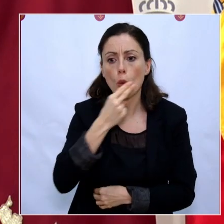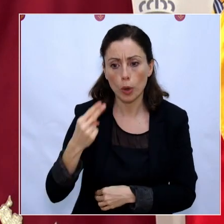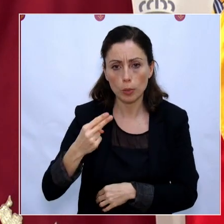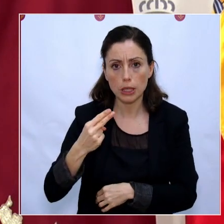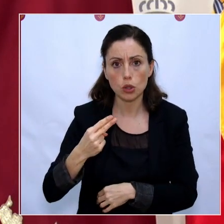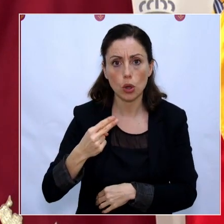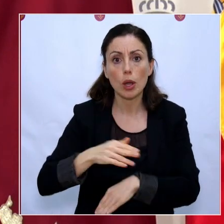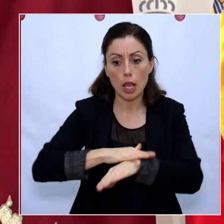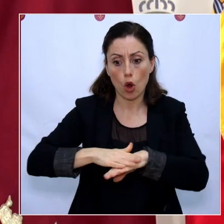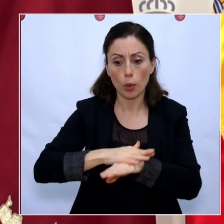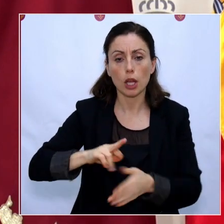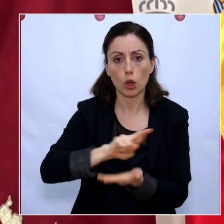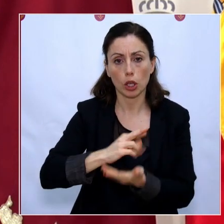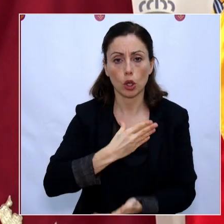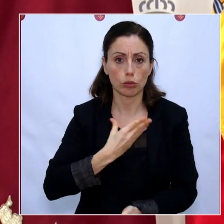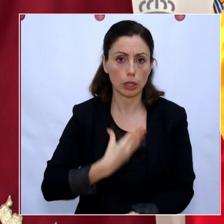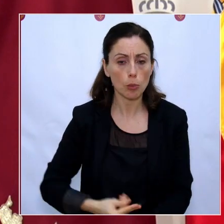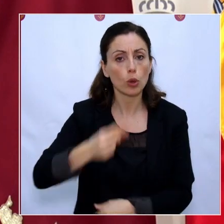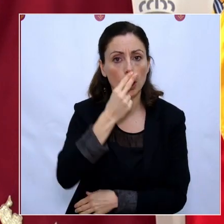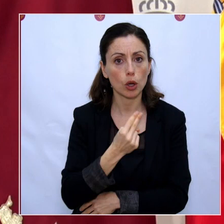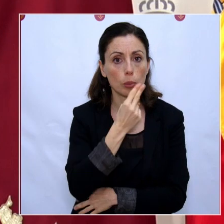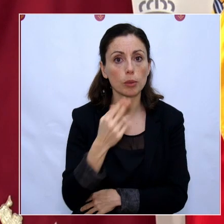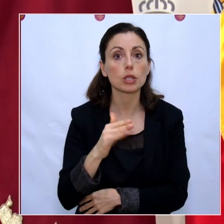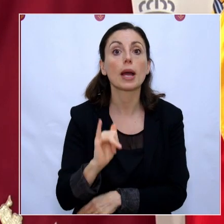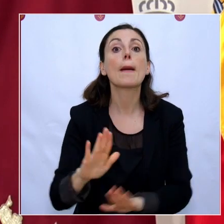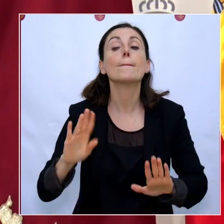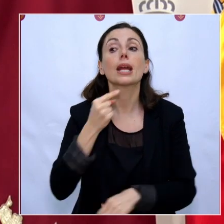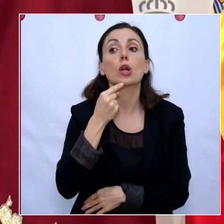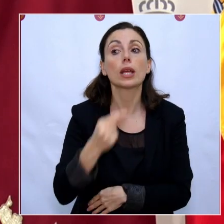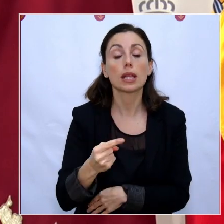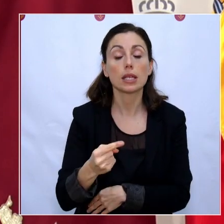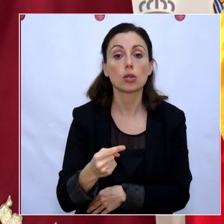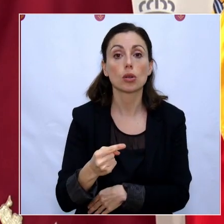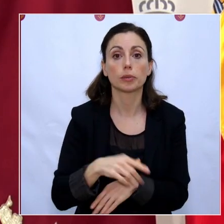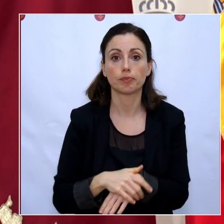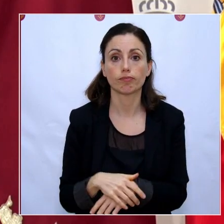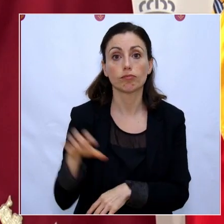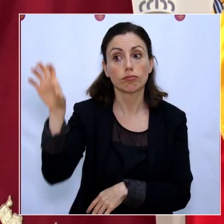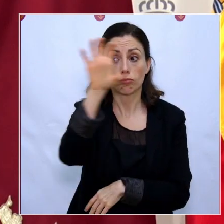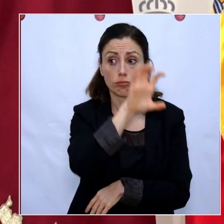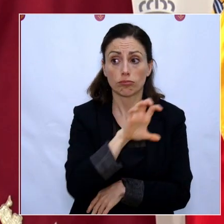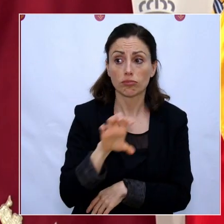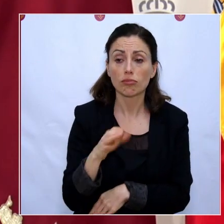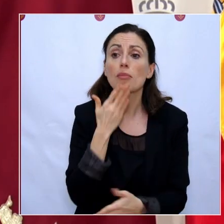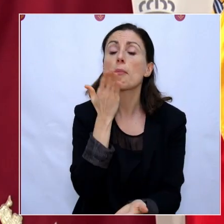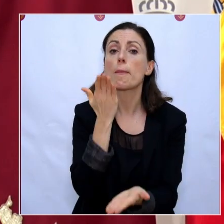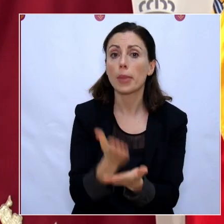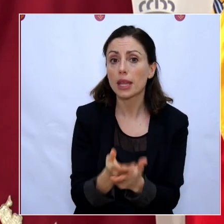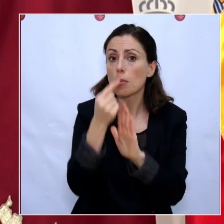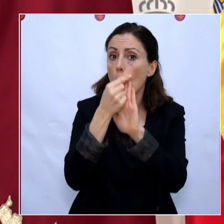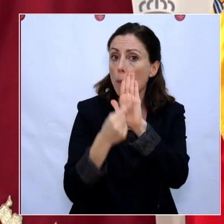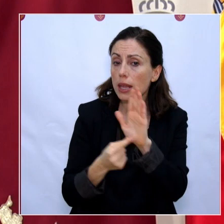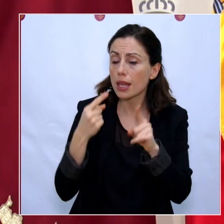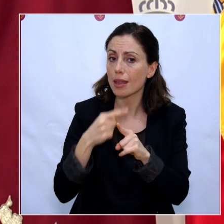Gobierno de la región de Murcia. Pero sí que le he recordado que cuando las autonomías le sugerimos acciones o medidas,